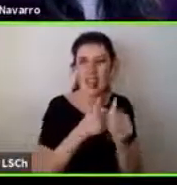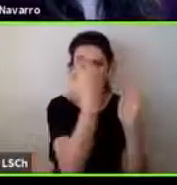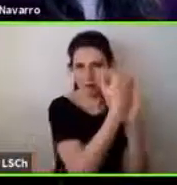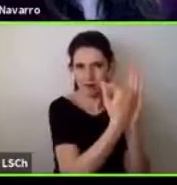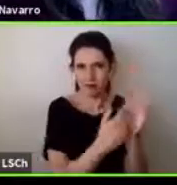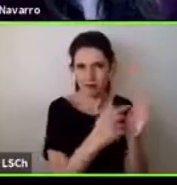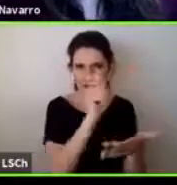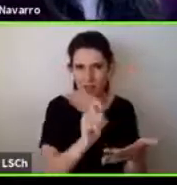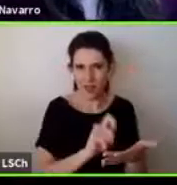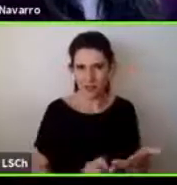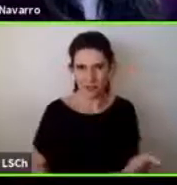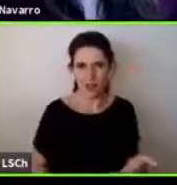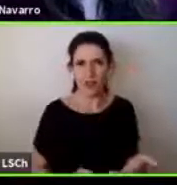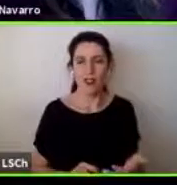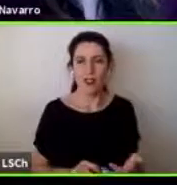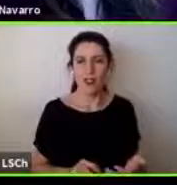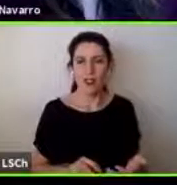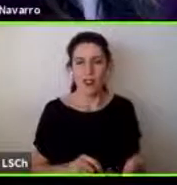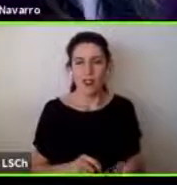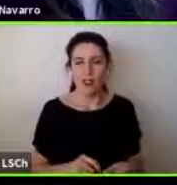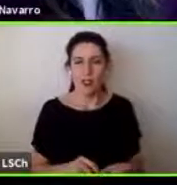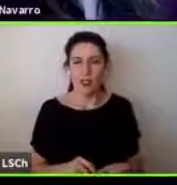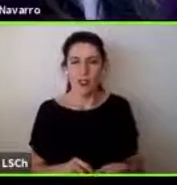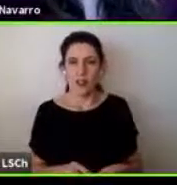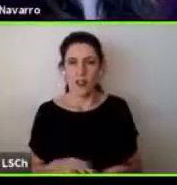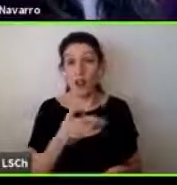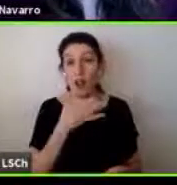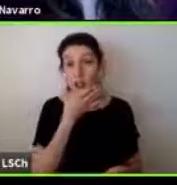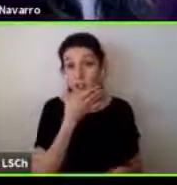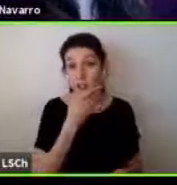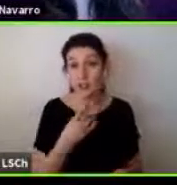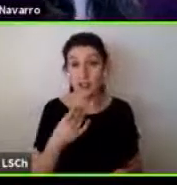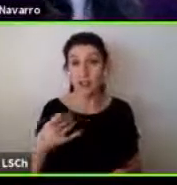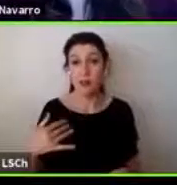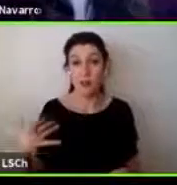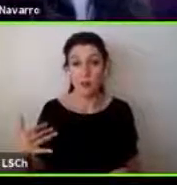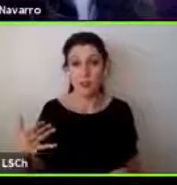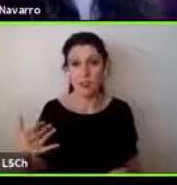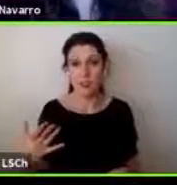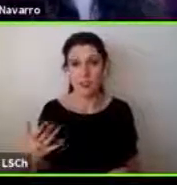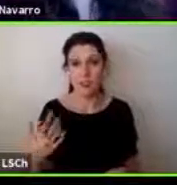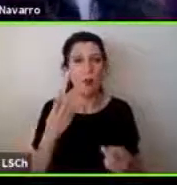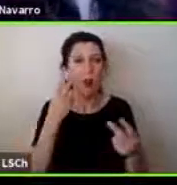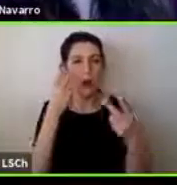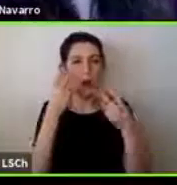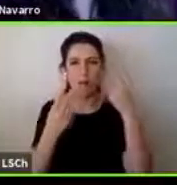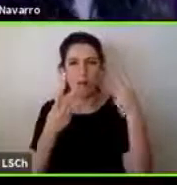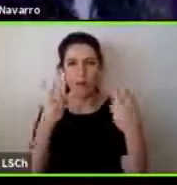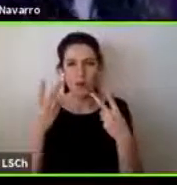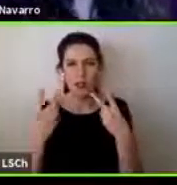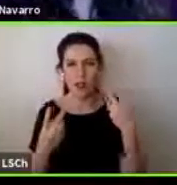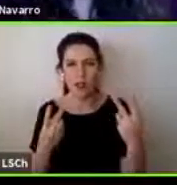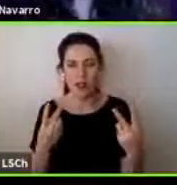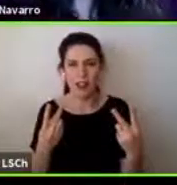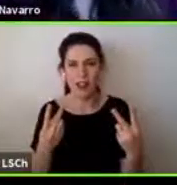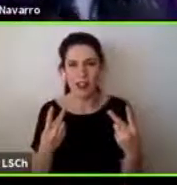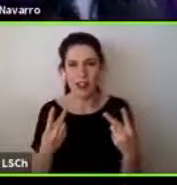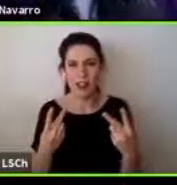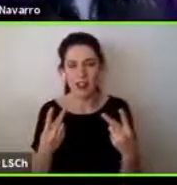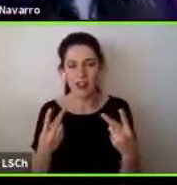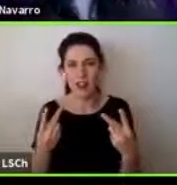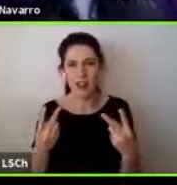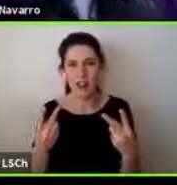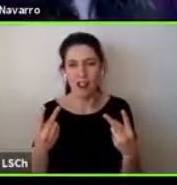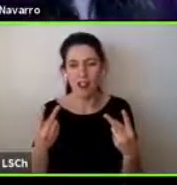lo bonito y lo importante es que este lenguaje visual como te decía hacer que como en primera